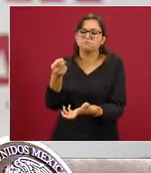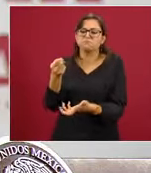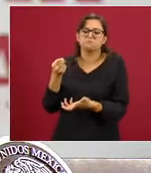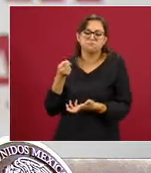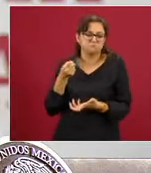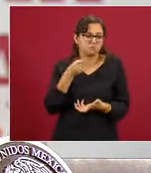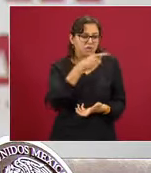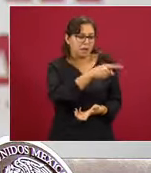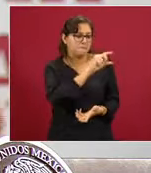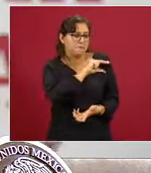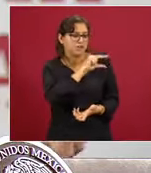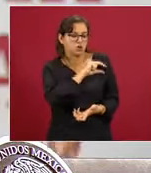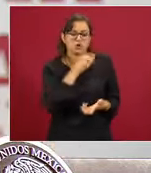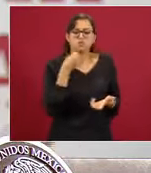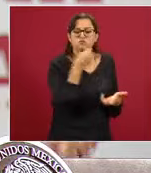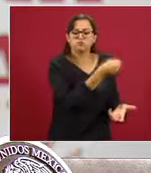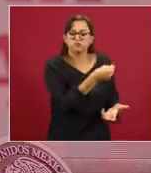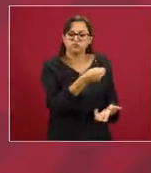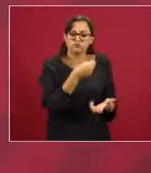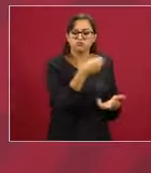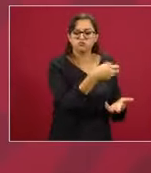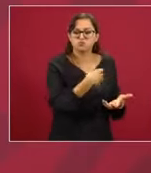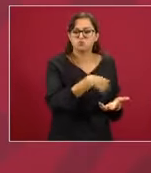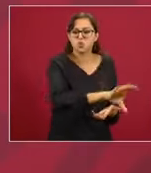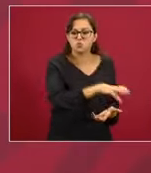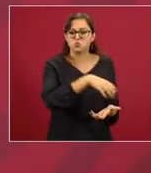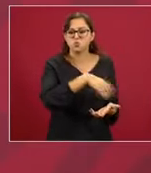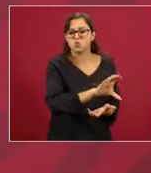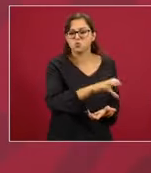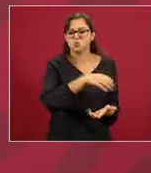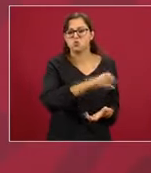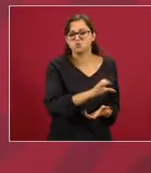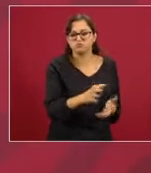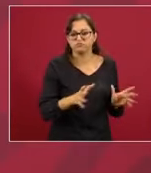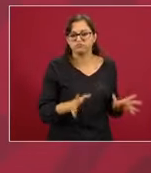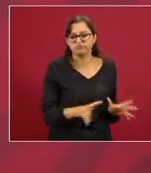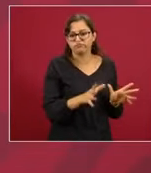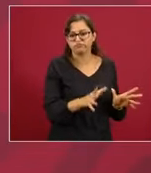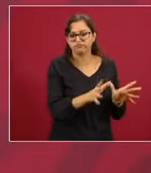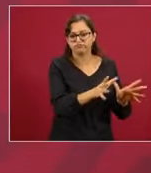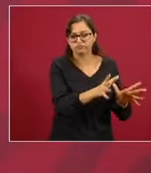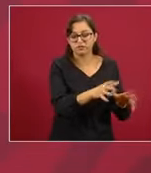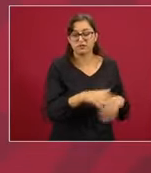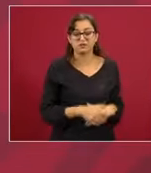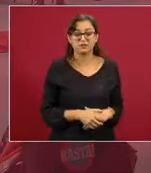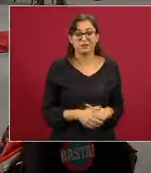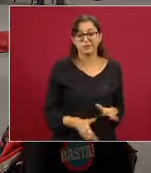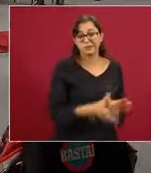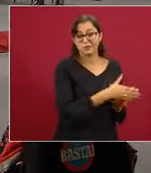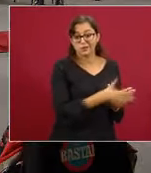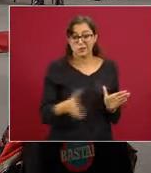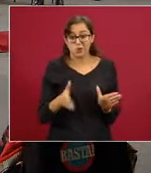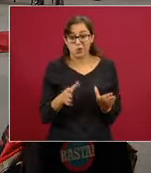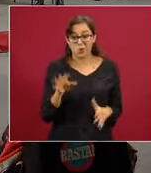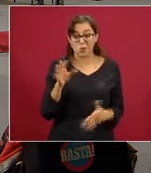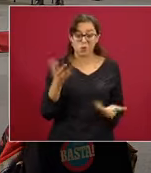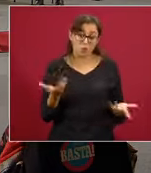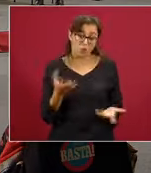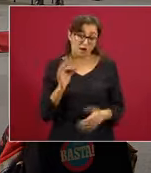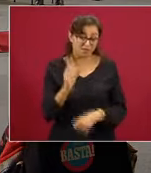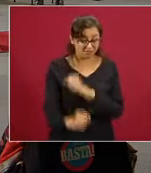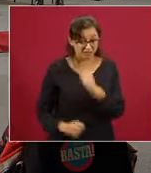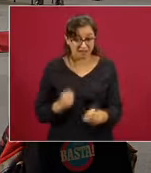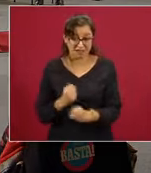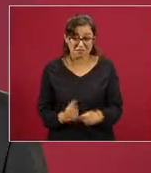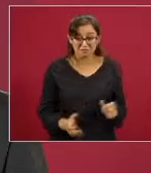privada mediante esquemas de facilitación de la inversión privada. Esto durante cuatro décadas fue el modelo,